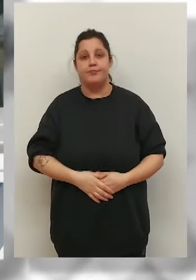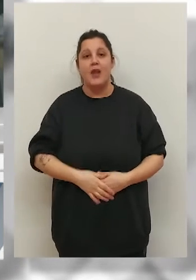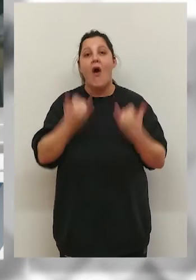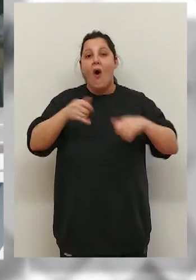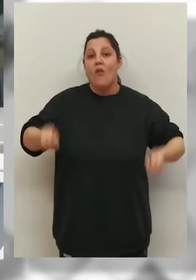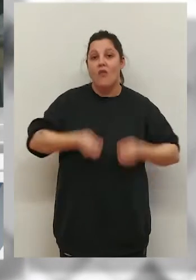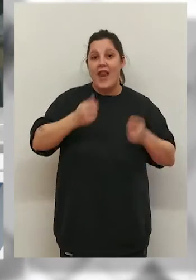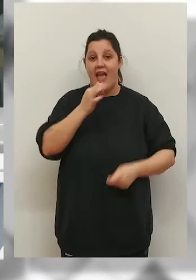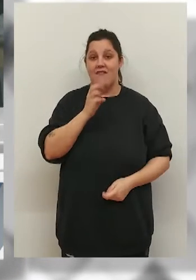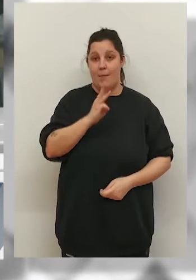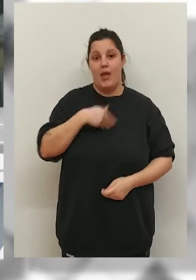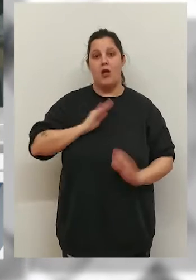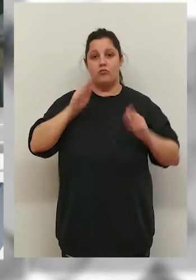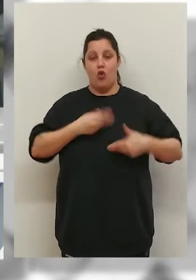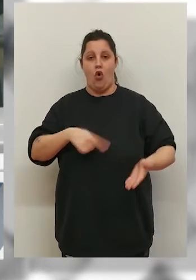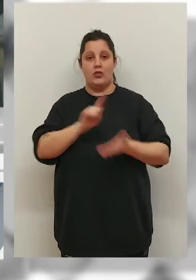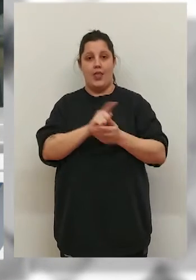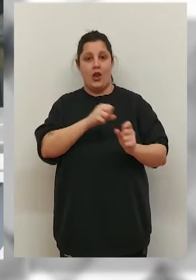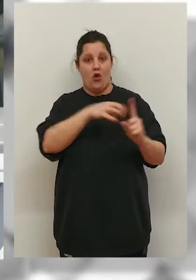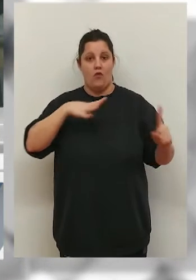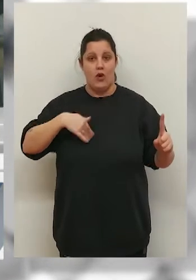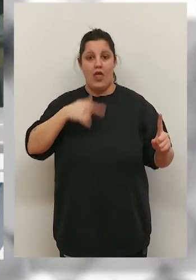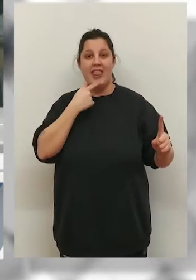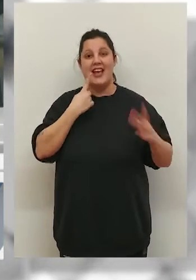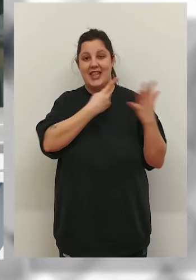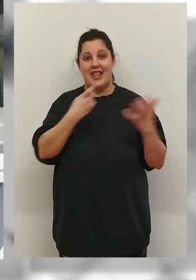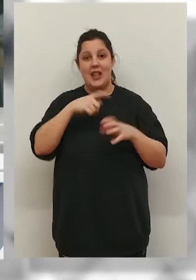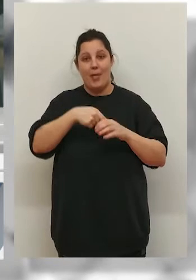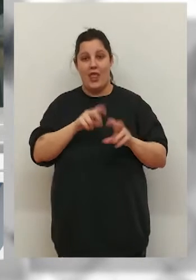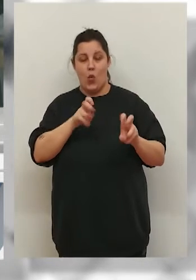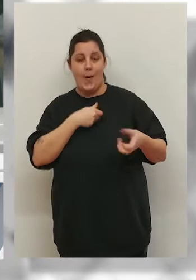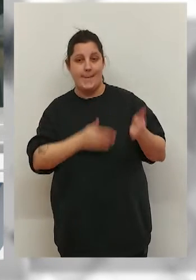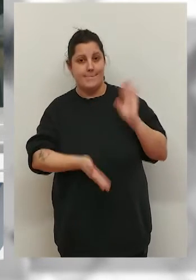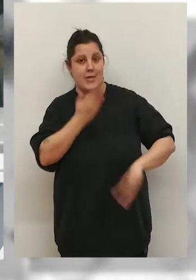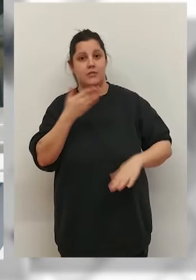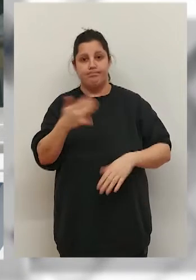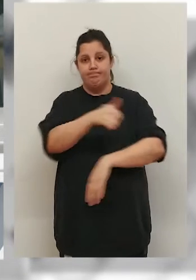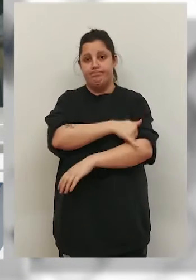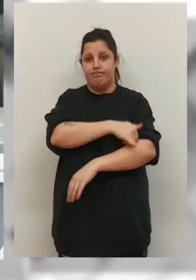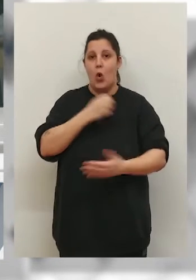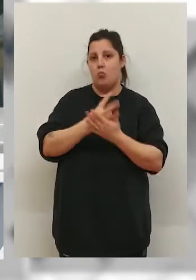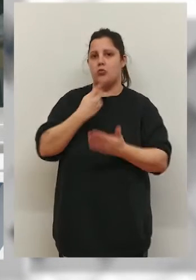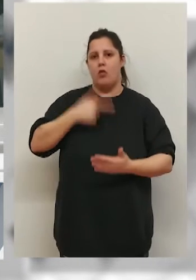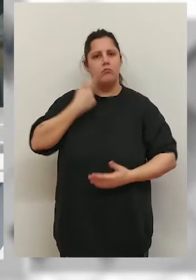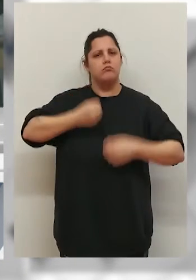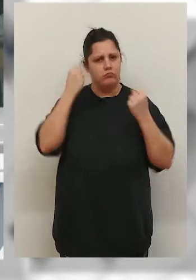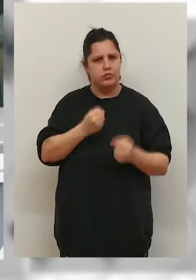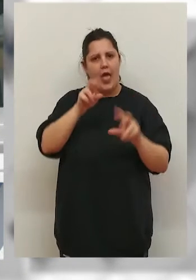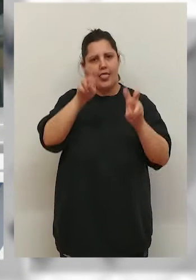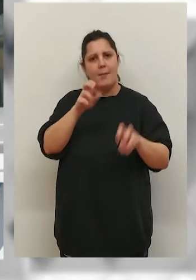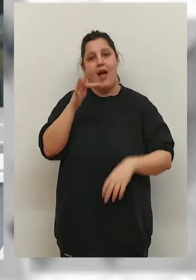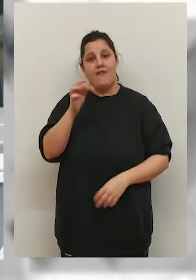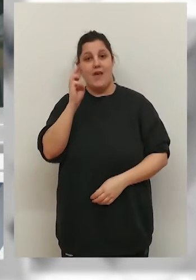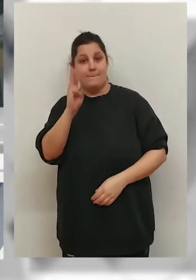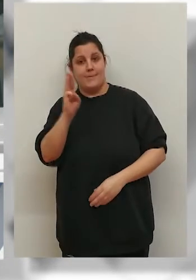la feria de la FP regresa a Rioja Forum. Con récord de matriculados este curso y más de 600 plazas nuevas, la apuesta del gobierno riojano es cada vez